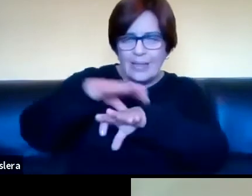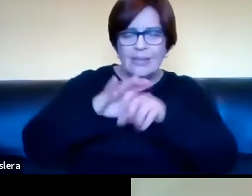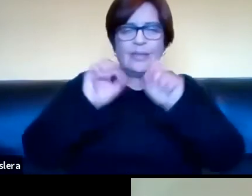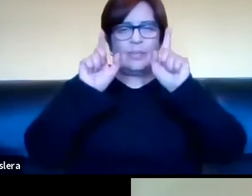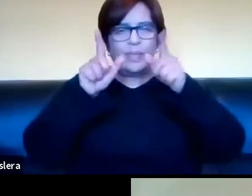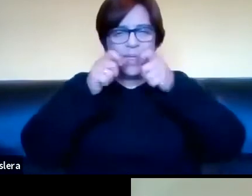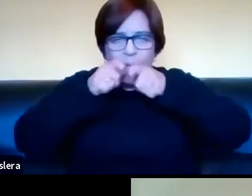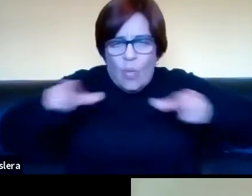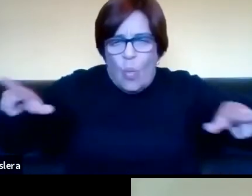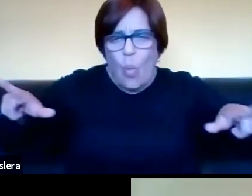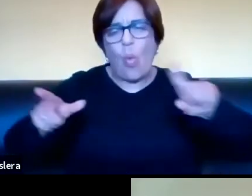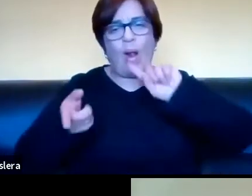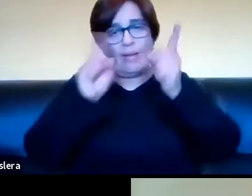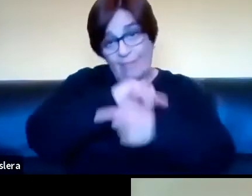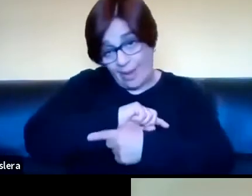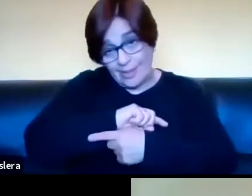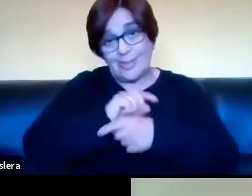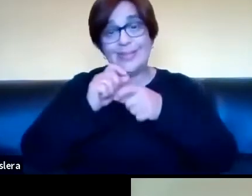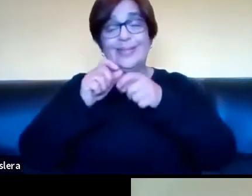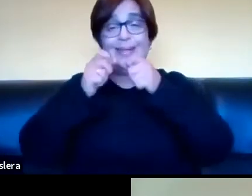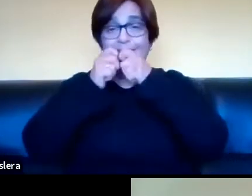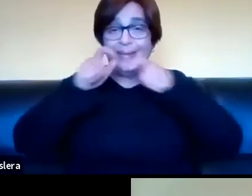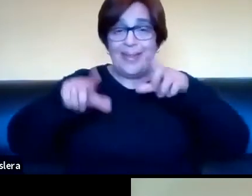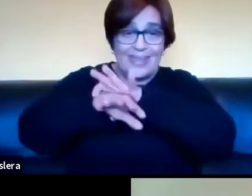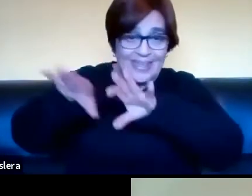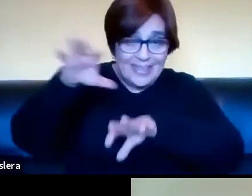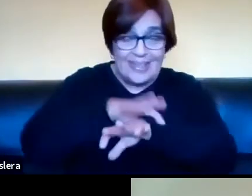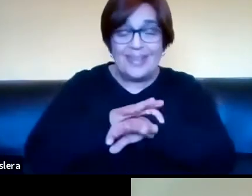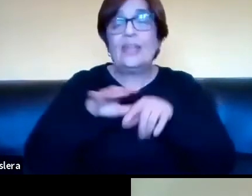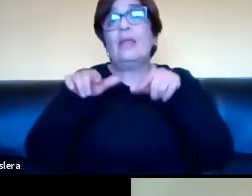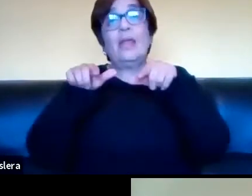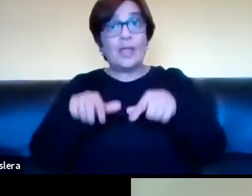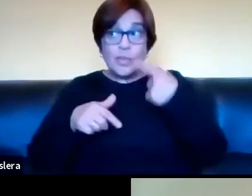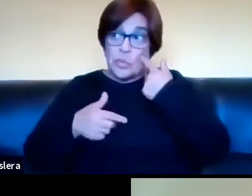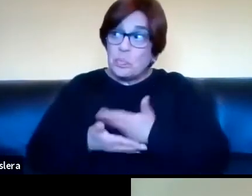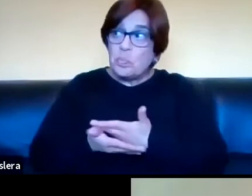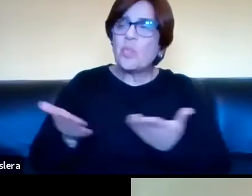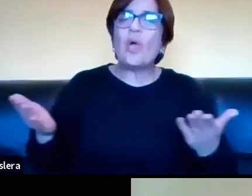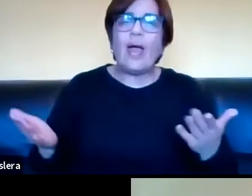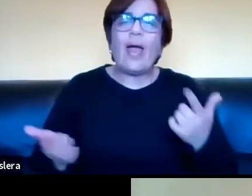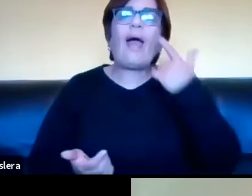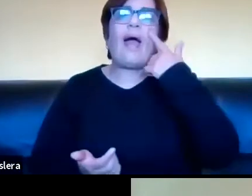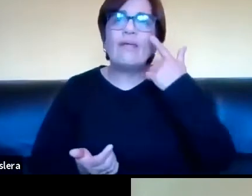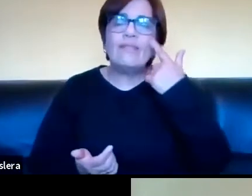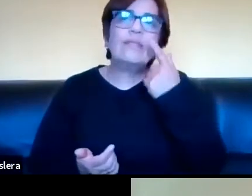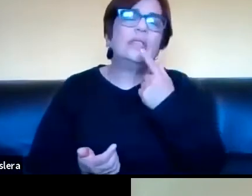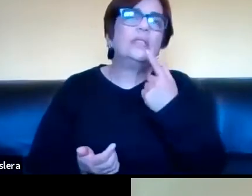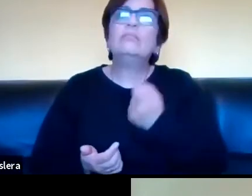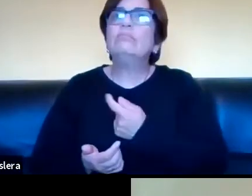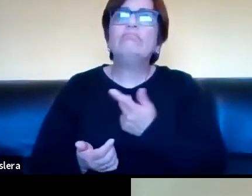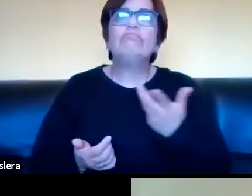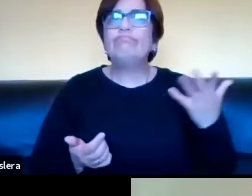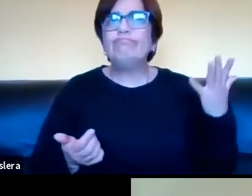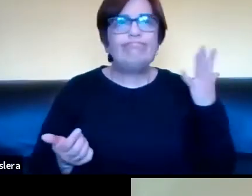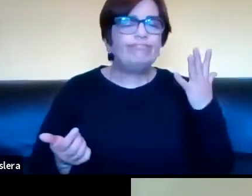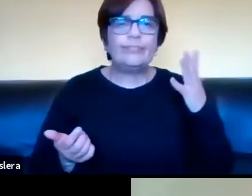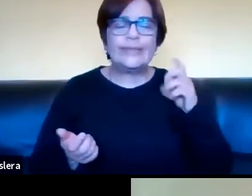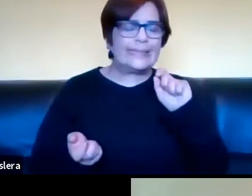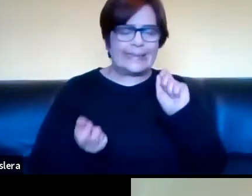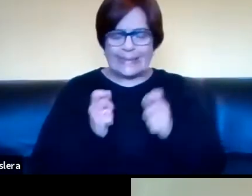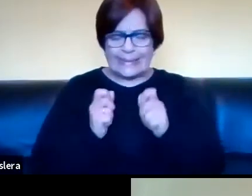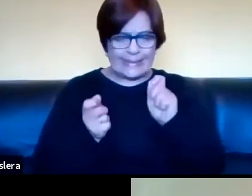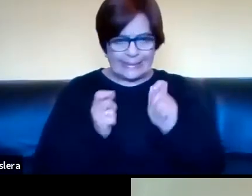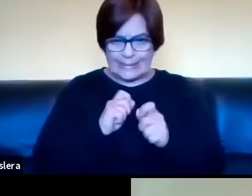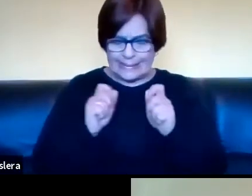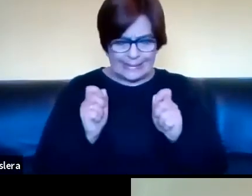o lingüística antropológica y demás, han hecho es ver en qué medida las tecnologías modifican